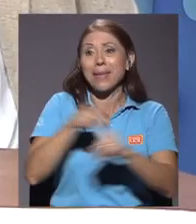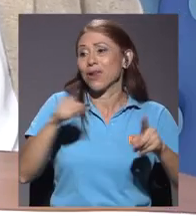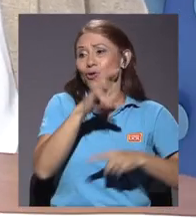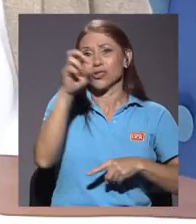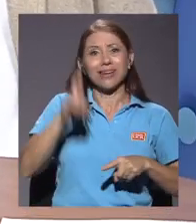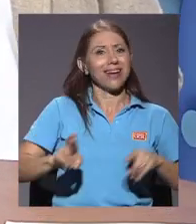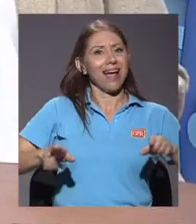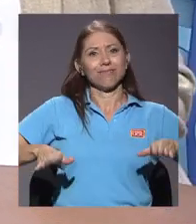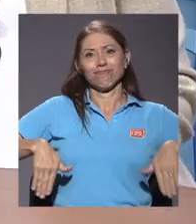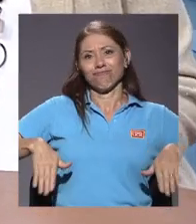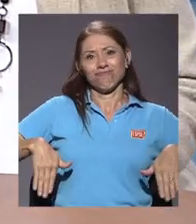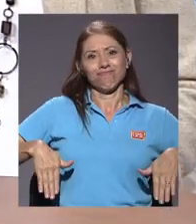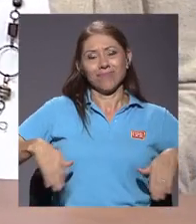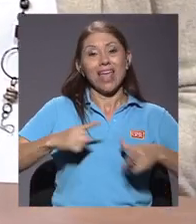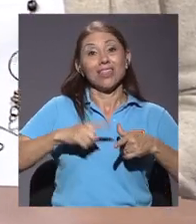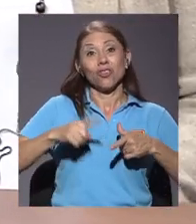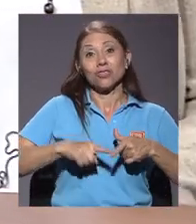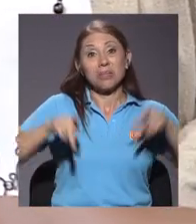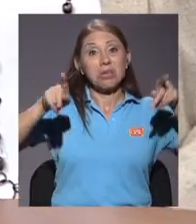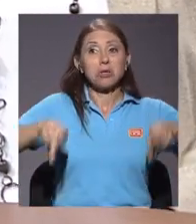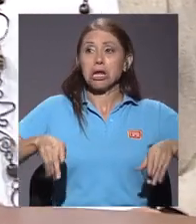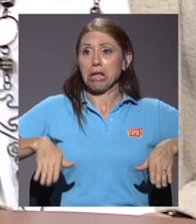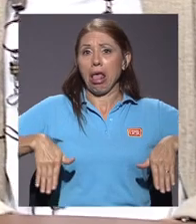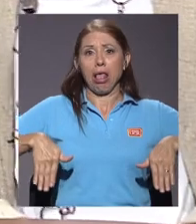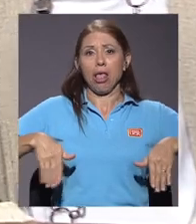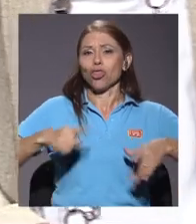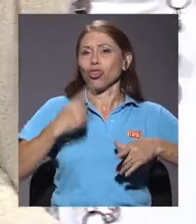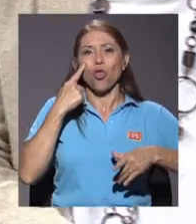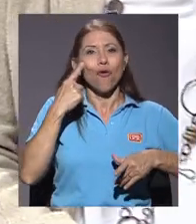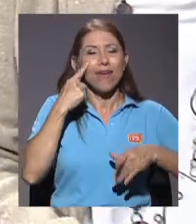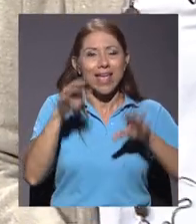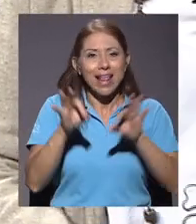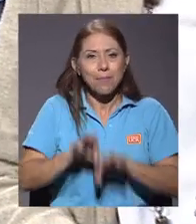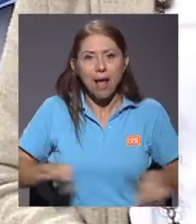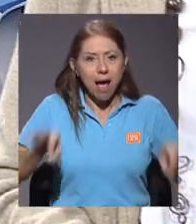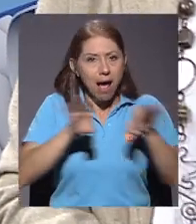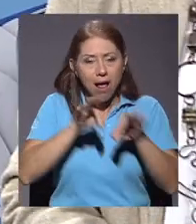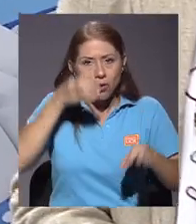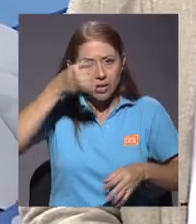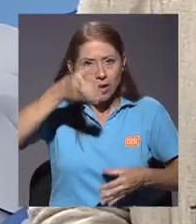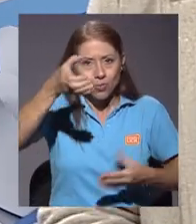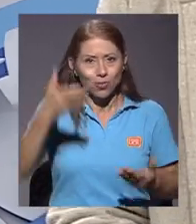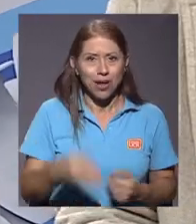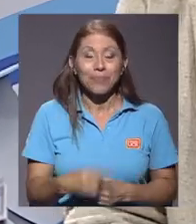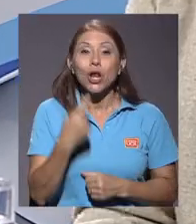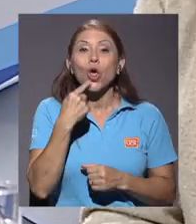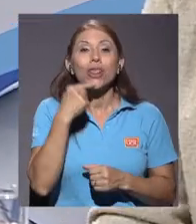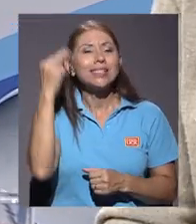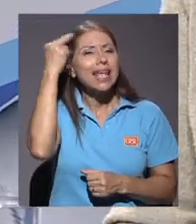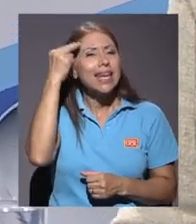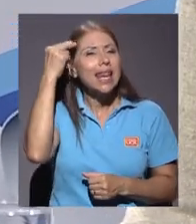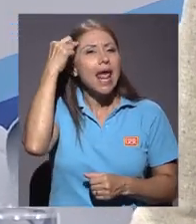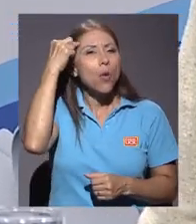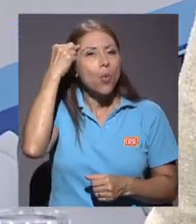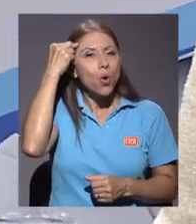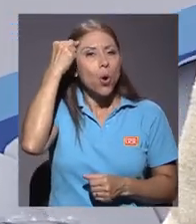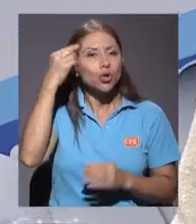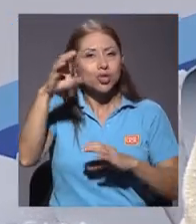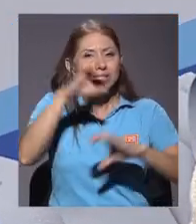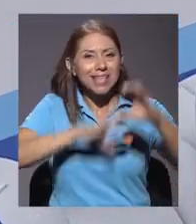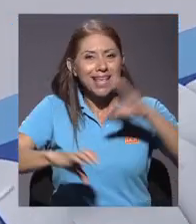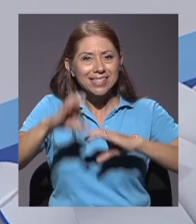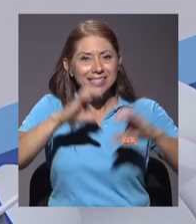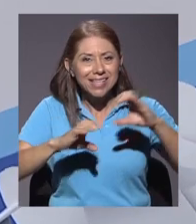Rica. Entonces, ¿qué es lo que pasa? Que la gente que no ha sido educada así no ve el valor de la cultura. Nos lo dice la neurociencia, el